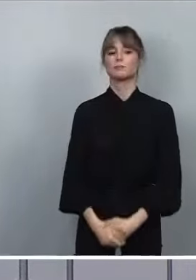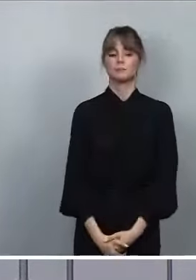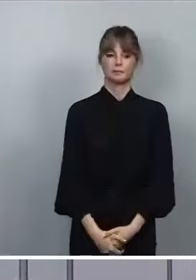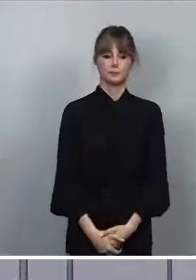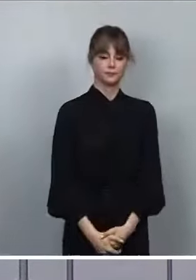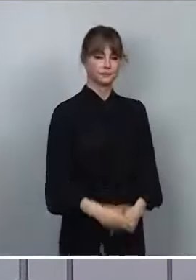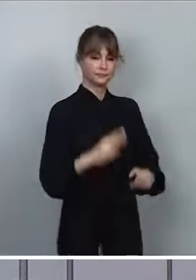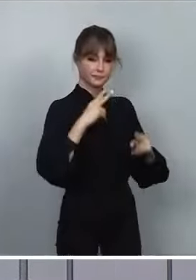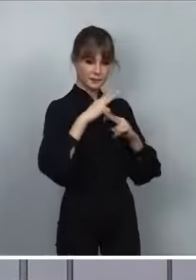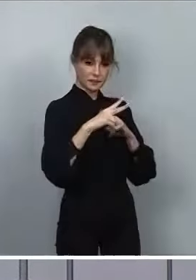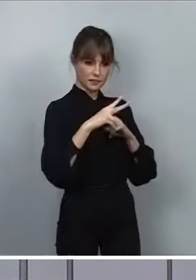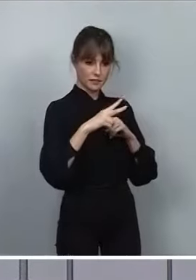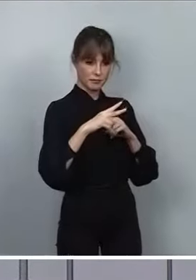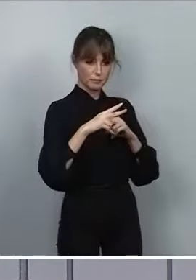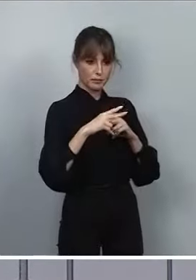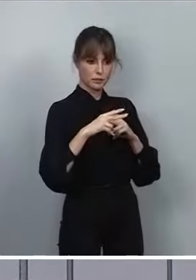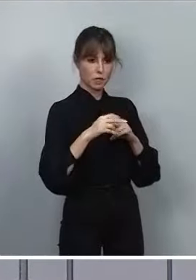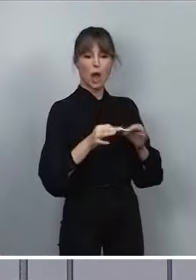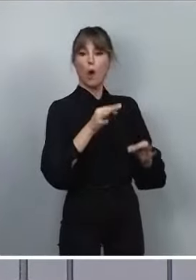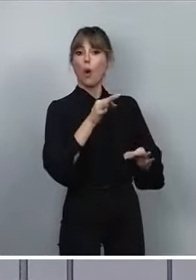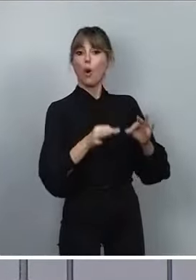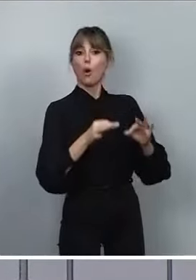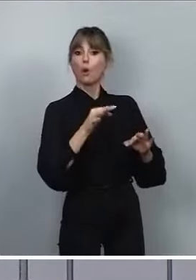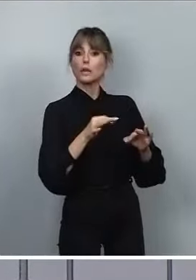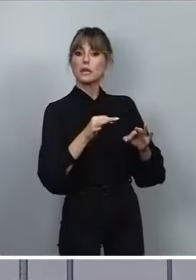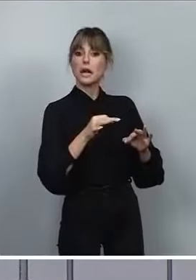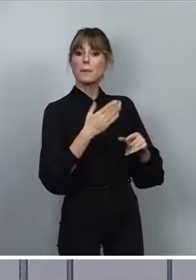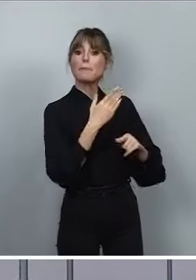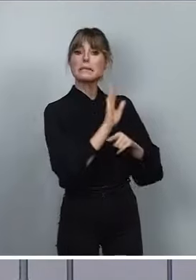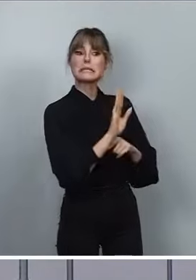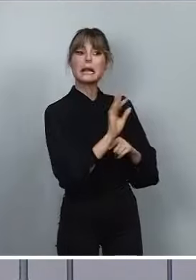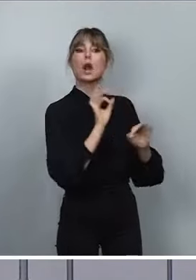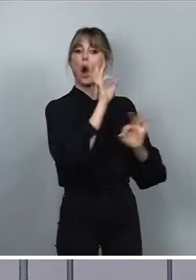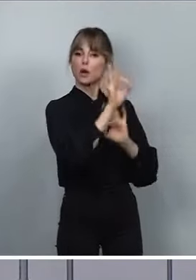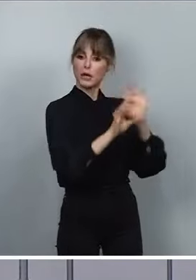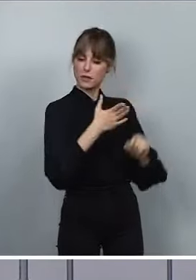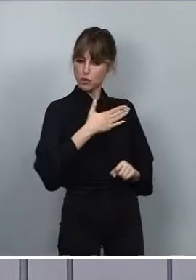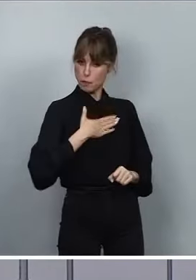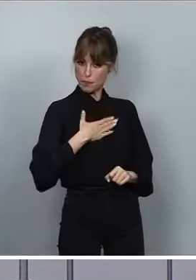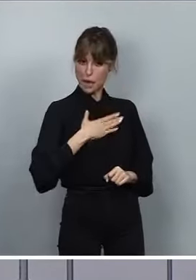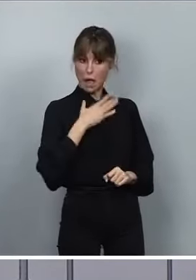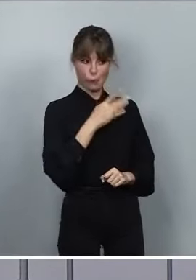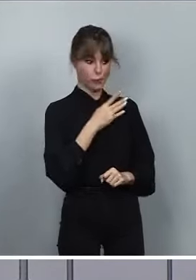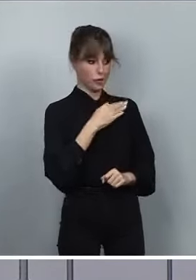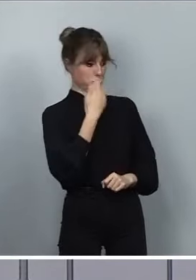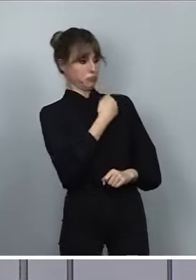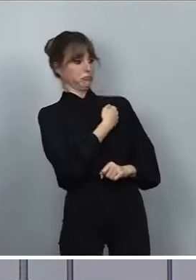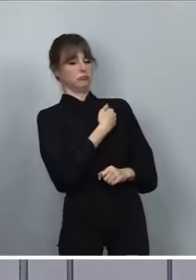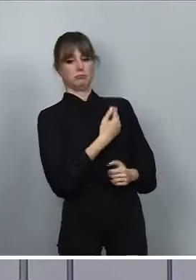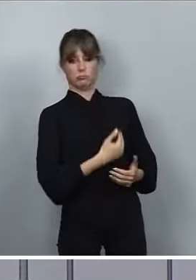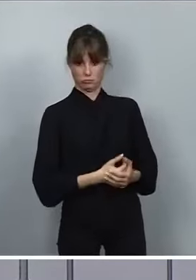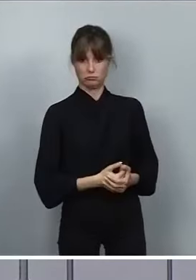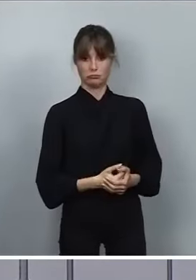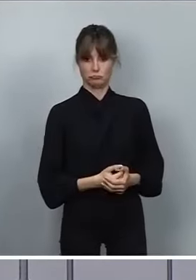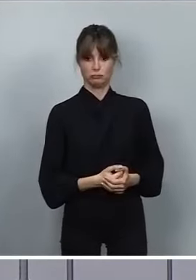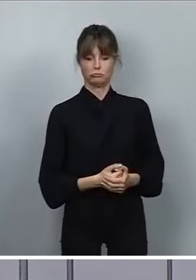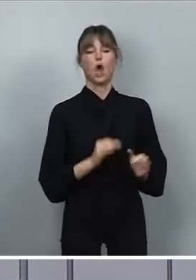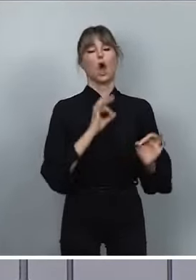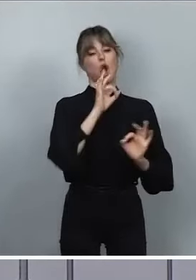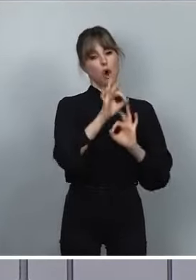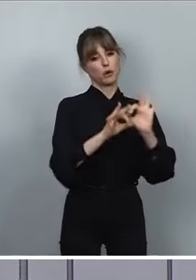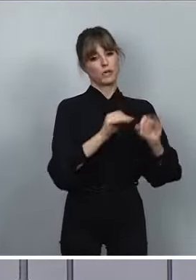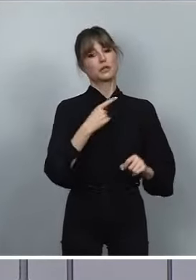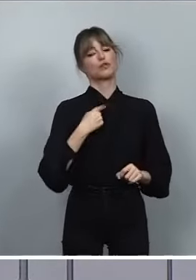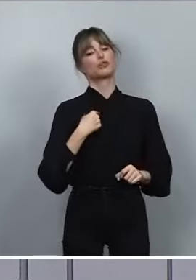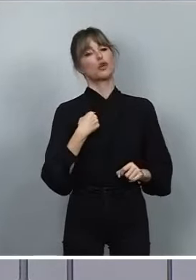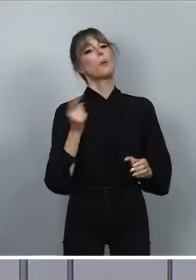Le respondo, la acción judicial que se va a presentar en el día de hoy será por mi organización, porque son los que hemos sido señalados. Será por la organización a la